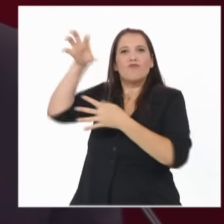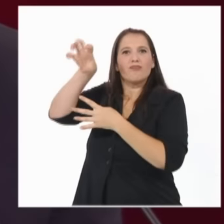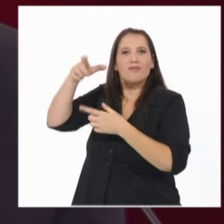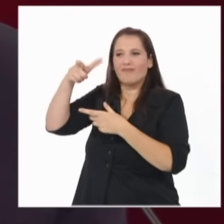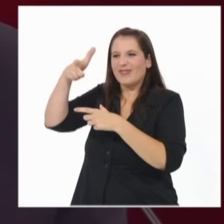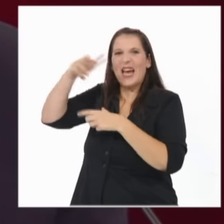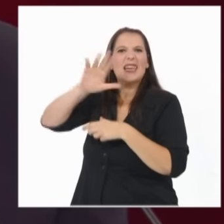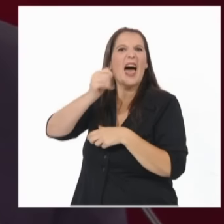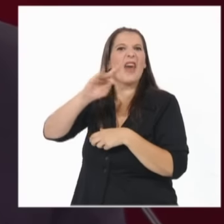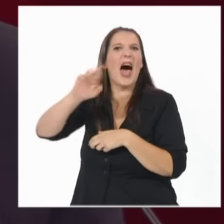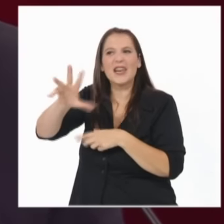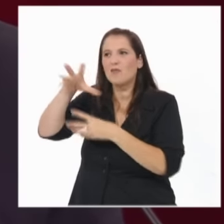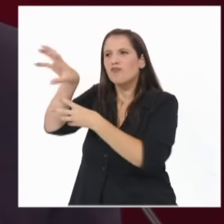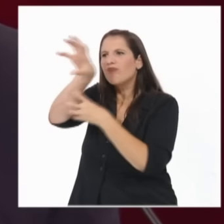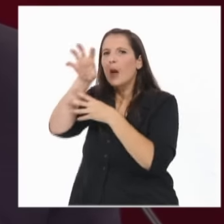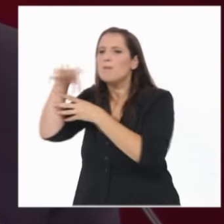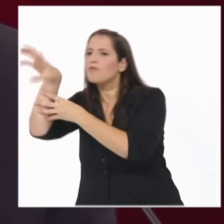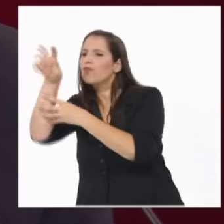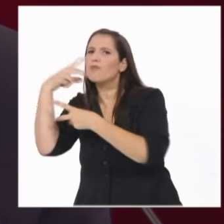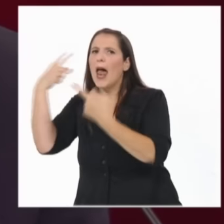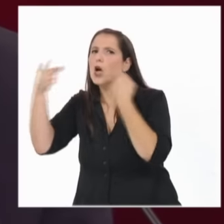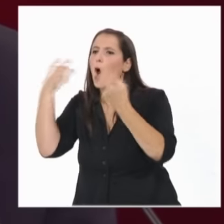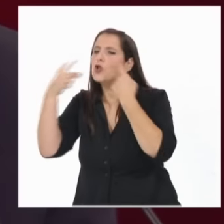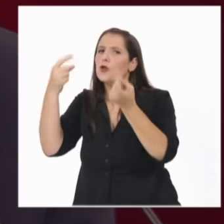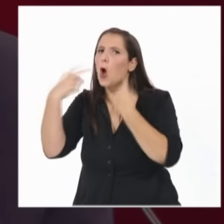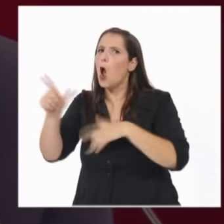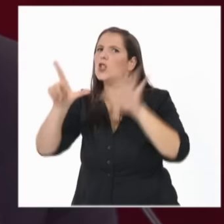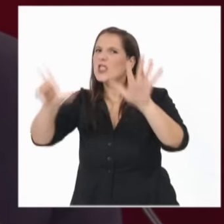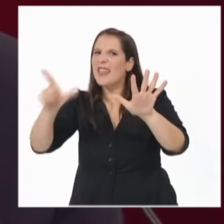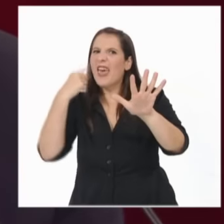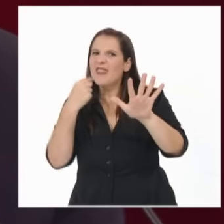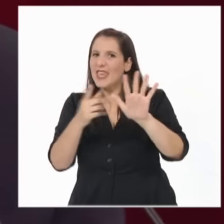monitorearlas 24 horas por día a los 7 días a la semana.